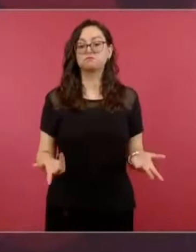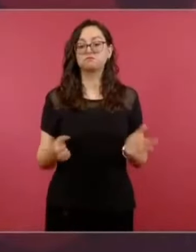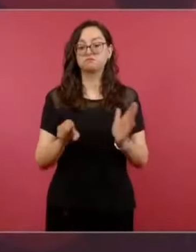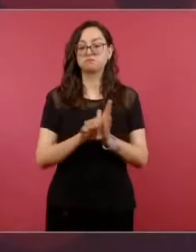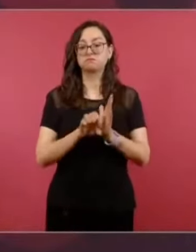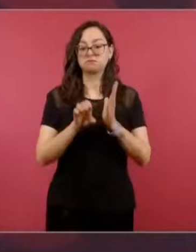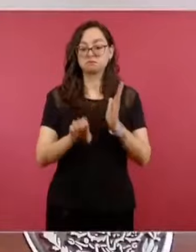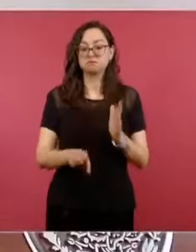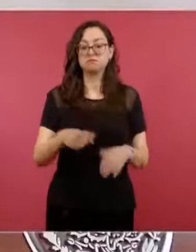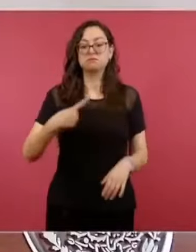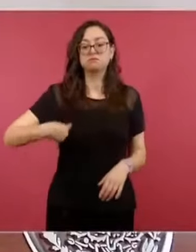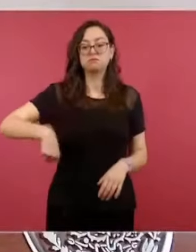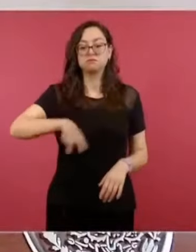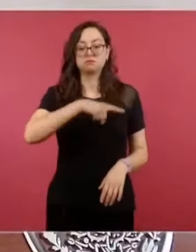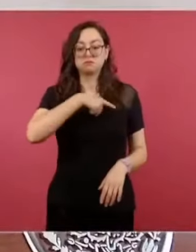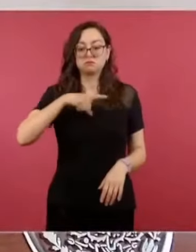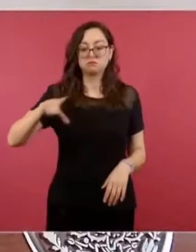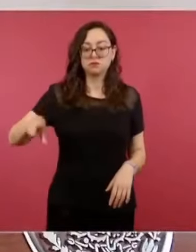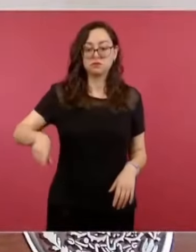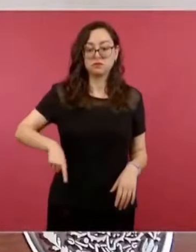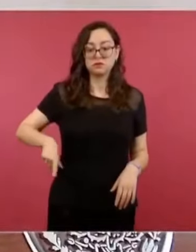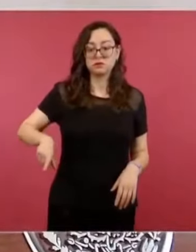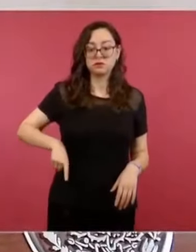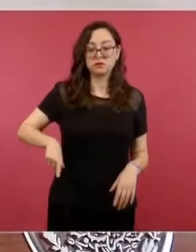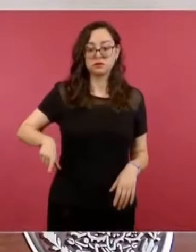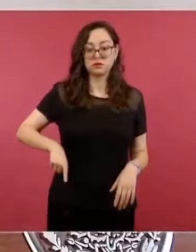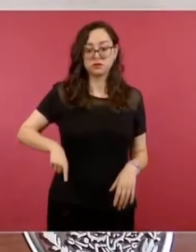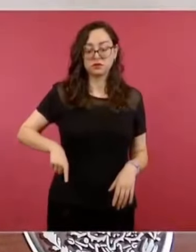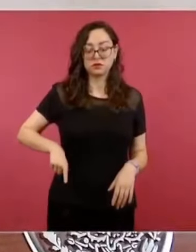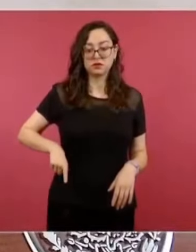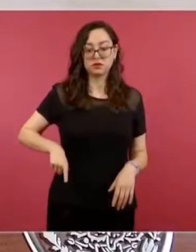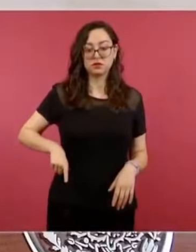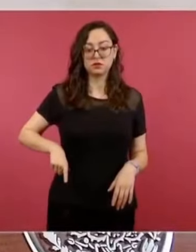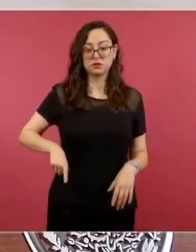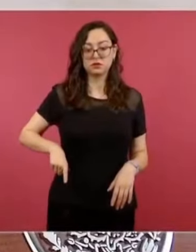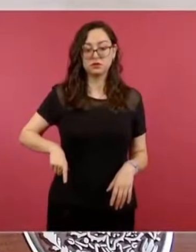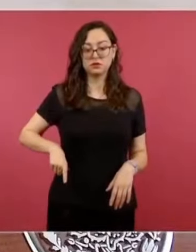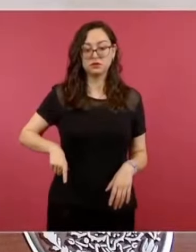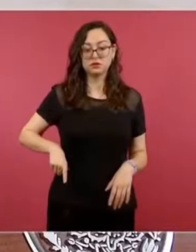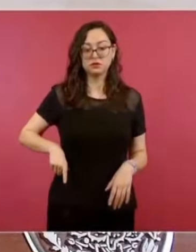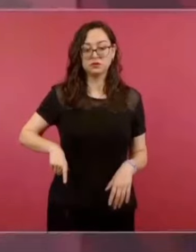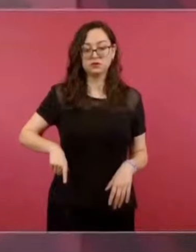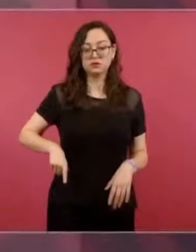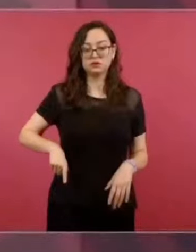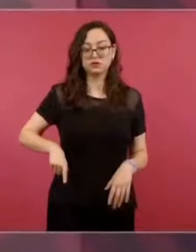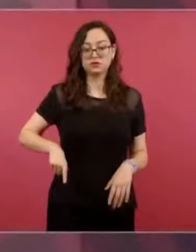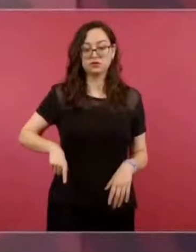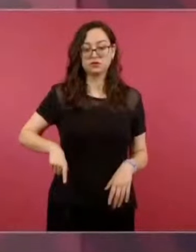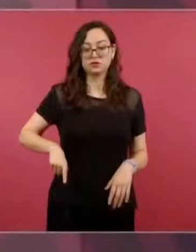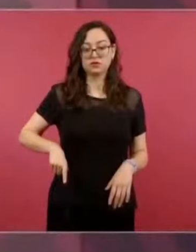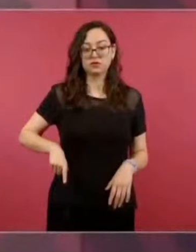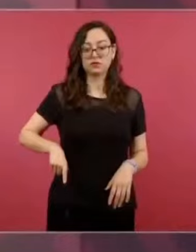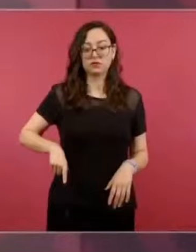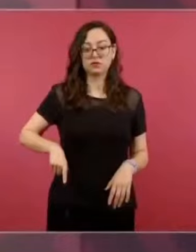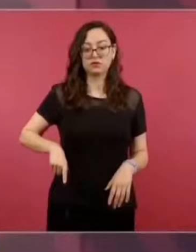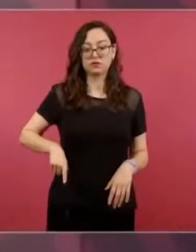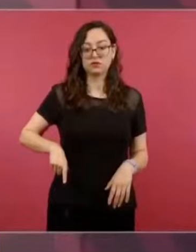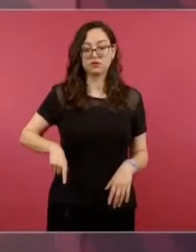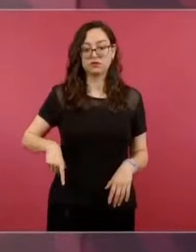en lo que corresponde